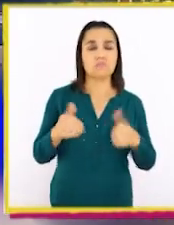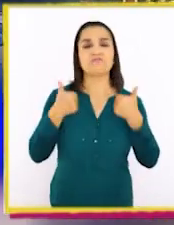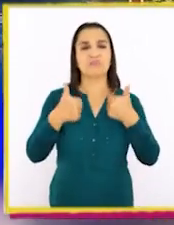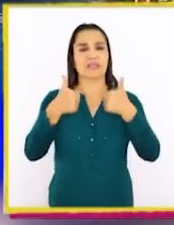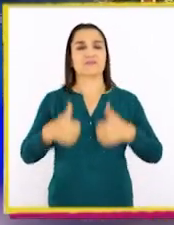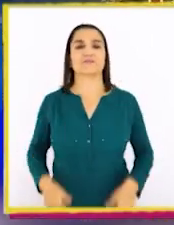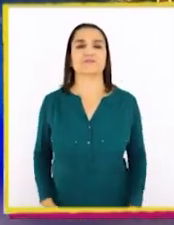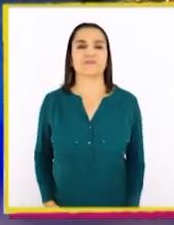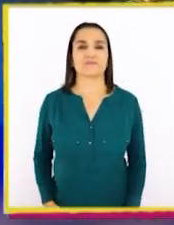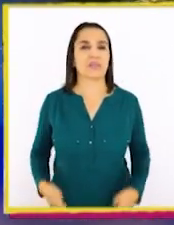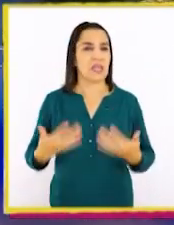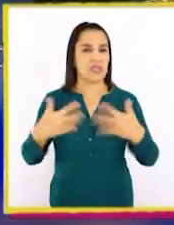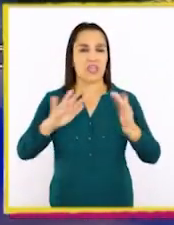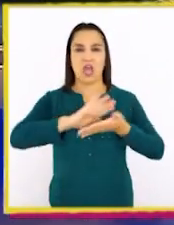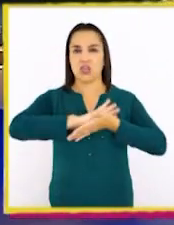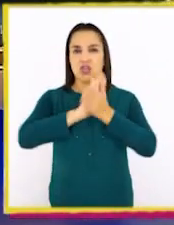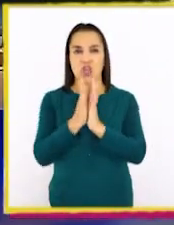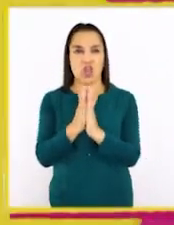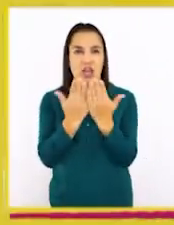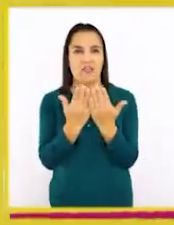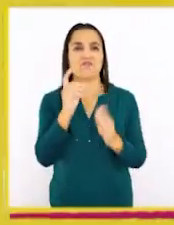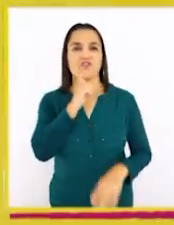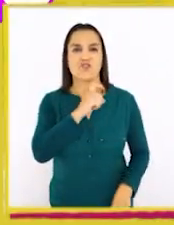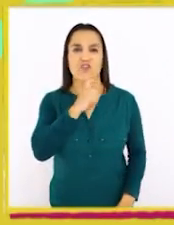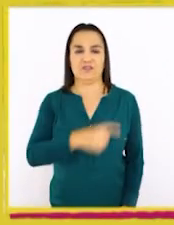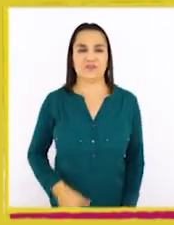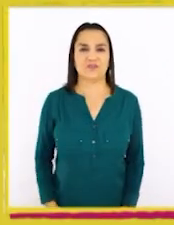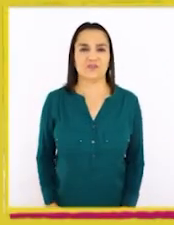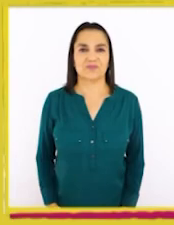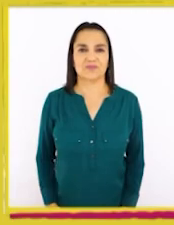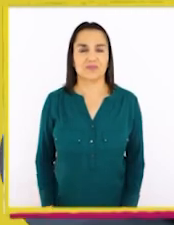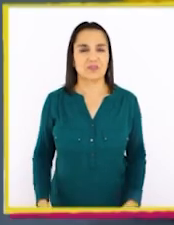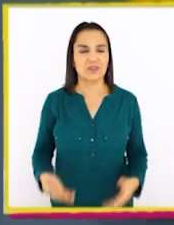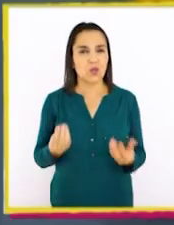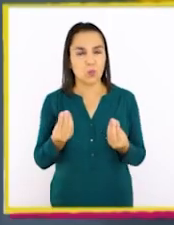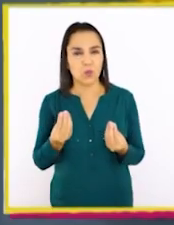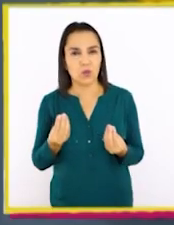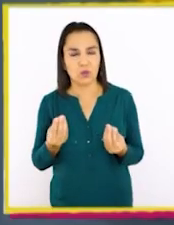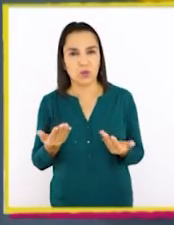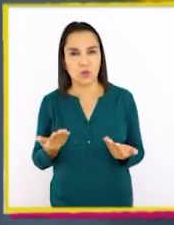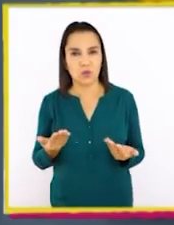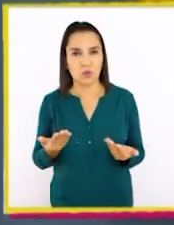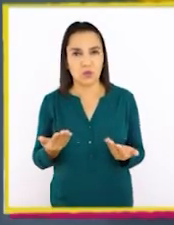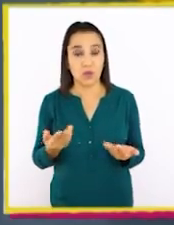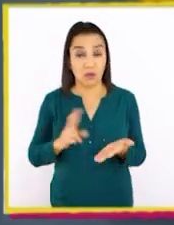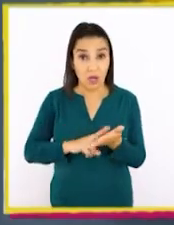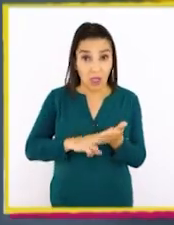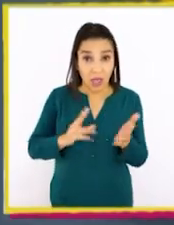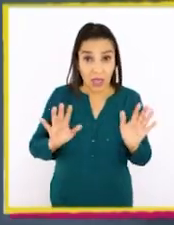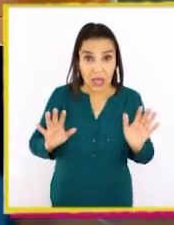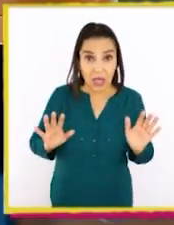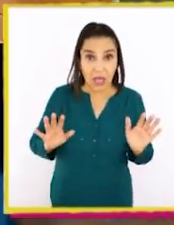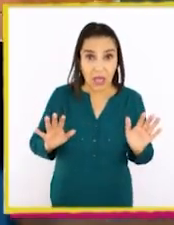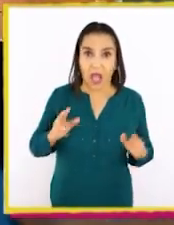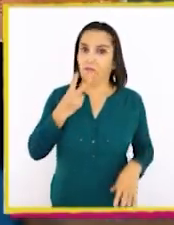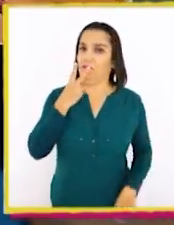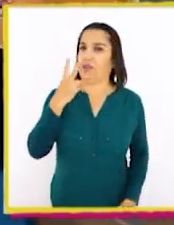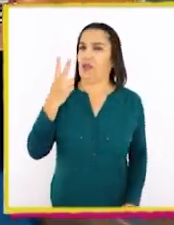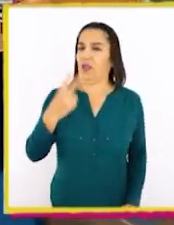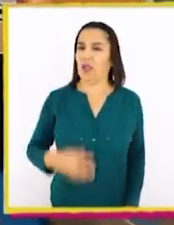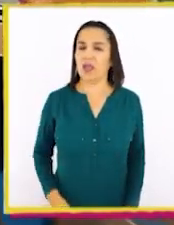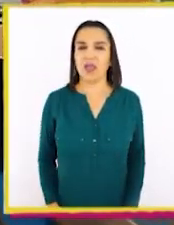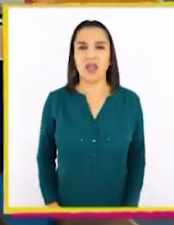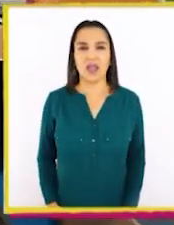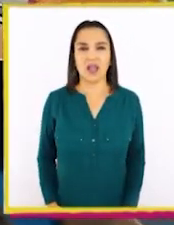bien! Creo que ya juntamos todos los rojos. ¡Bien! ¿Cómo? ¿Verdad? A ver.